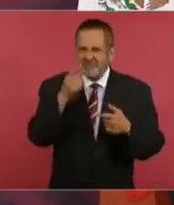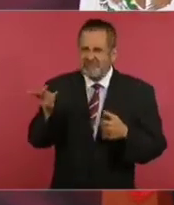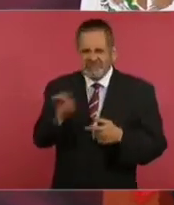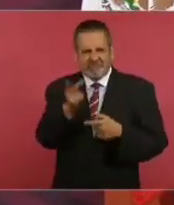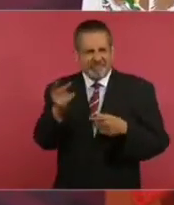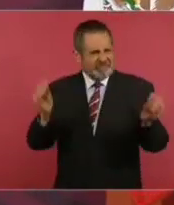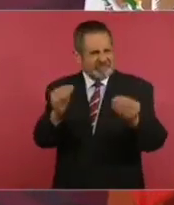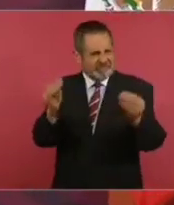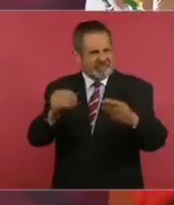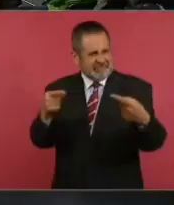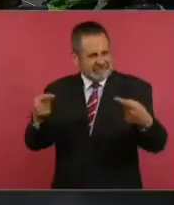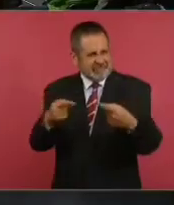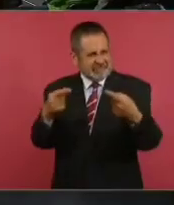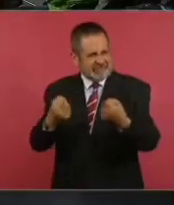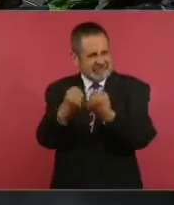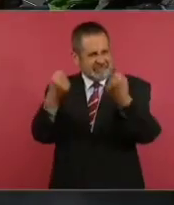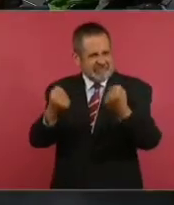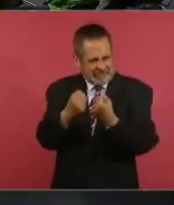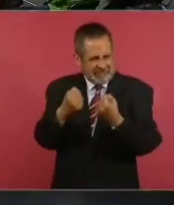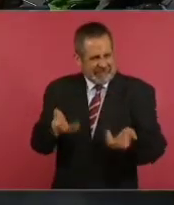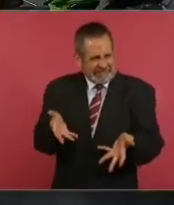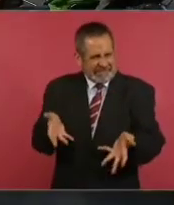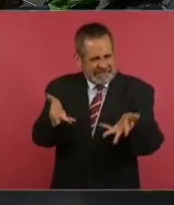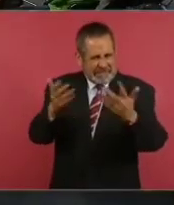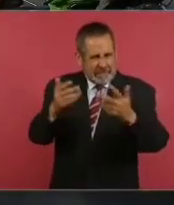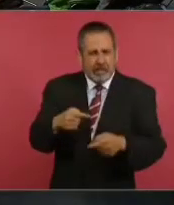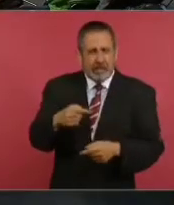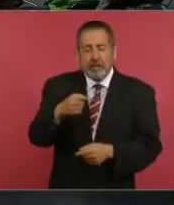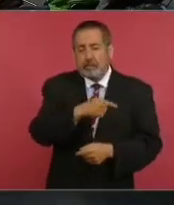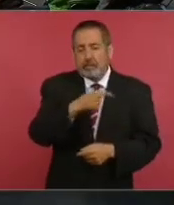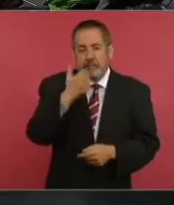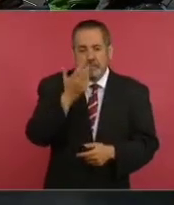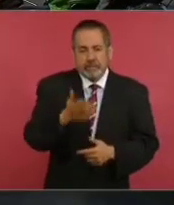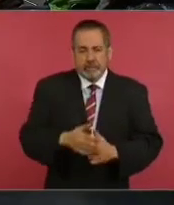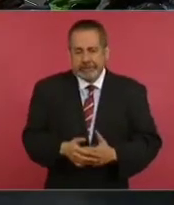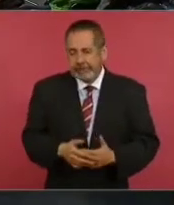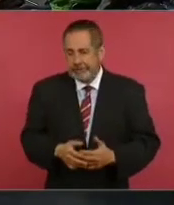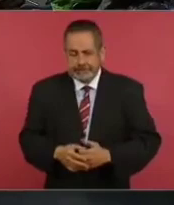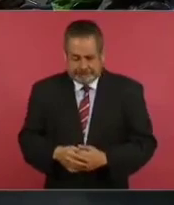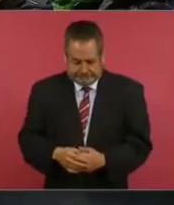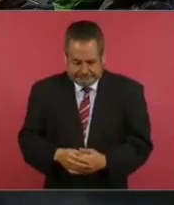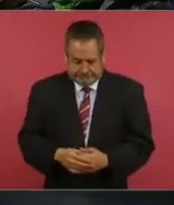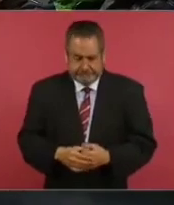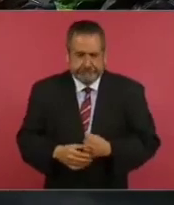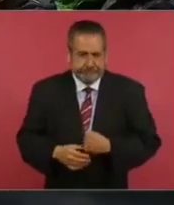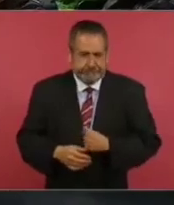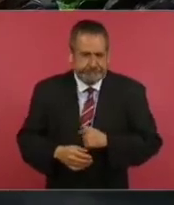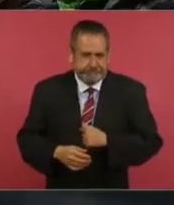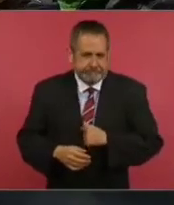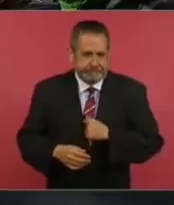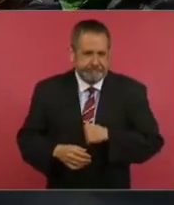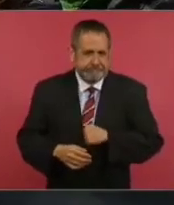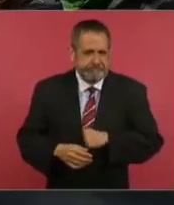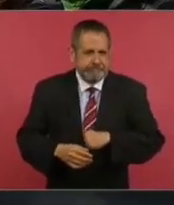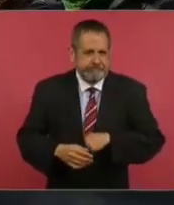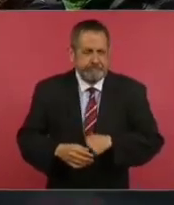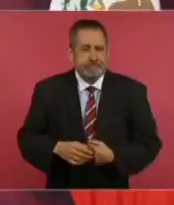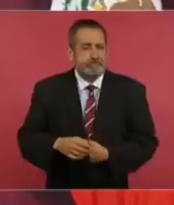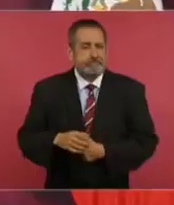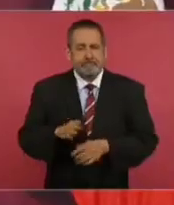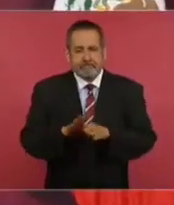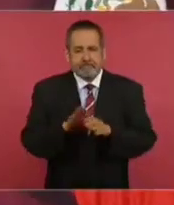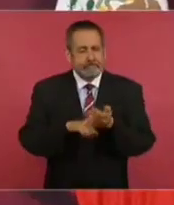cómo es que la presidenta